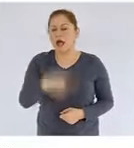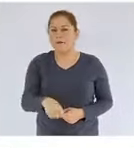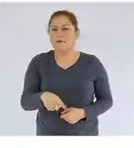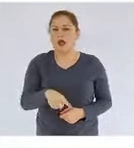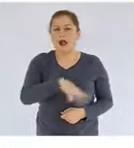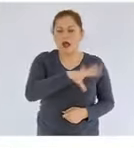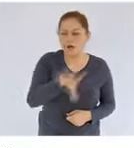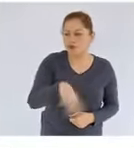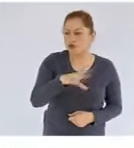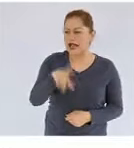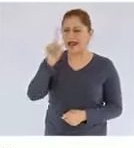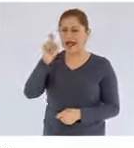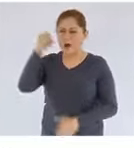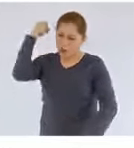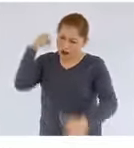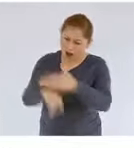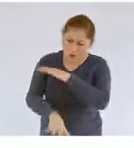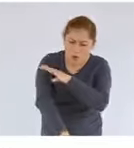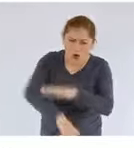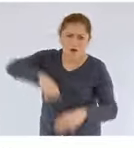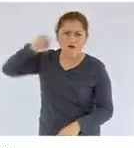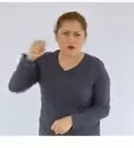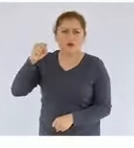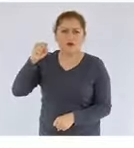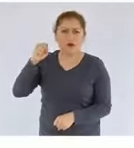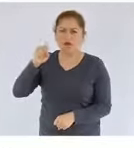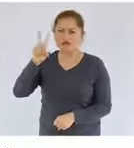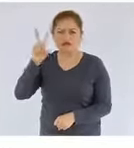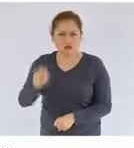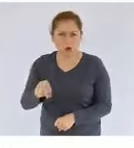aguas profundas. Esa instrucción se cumplió.